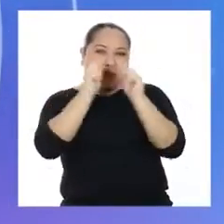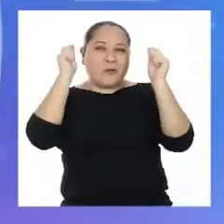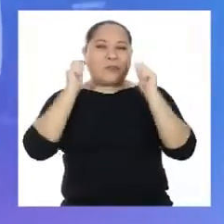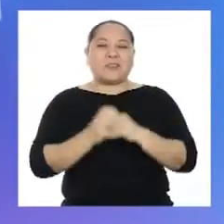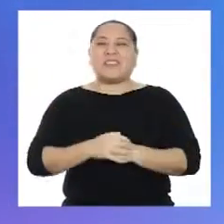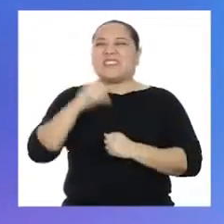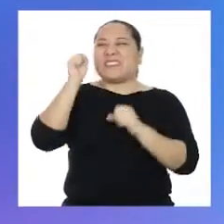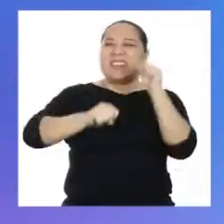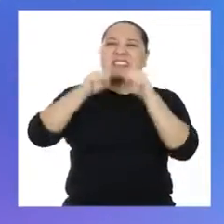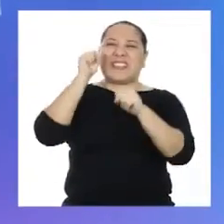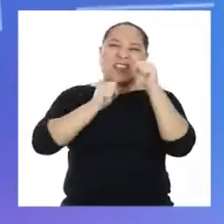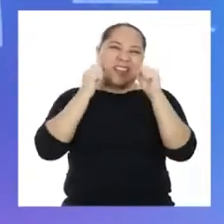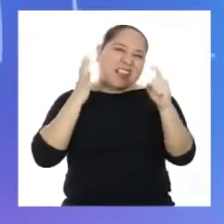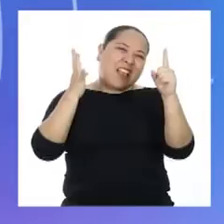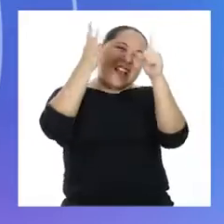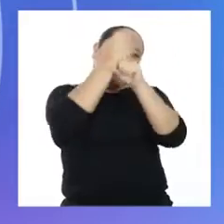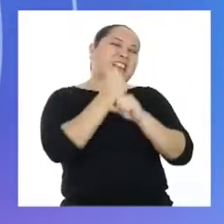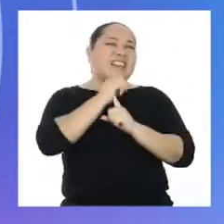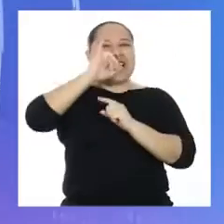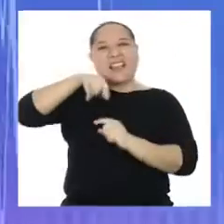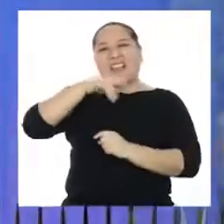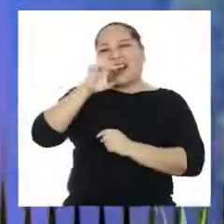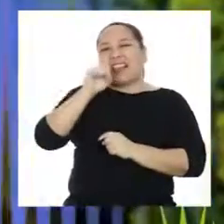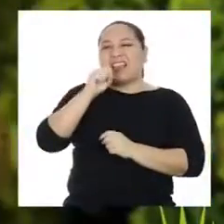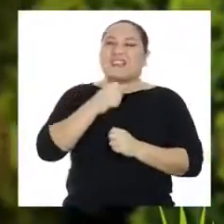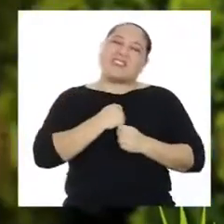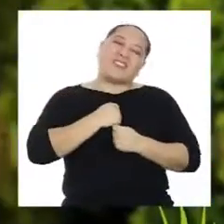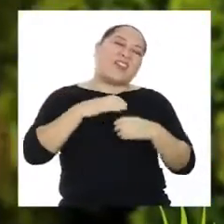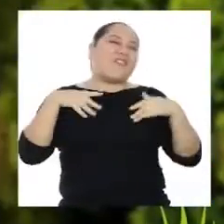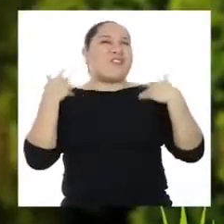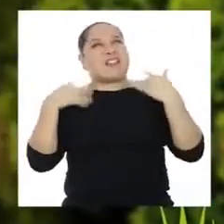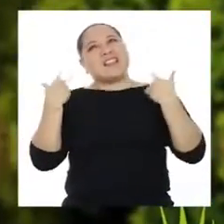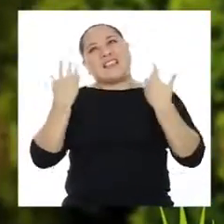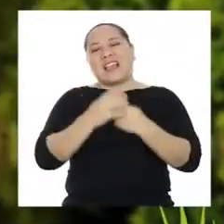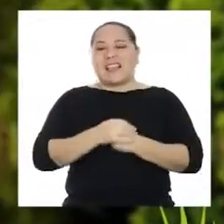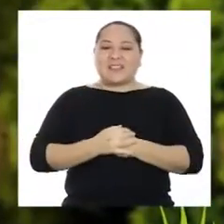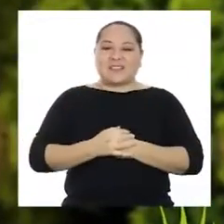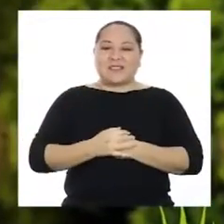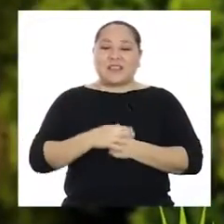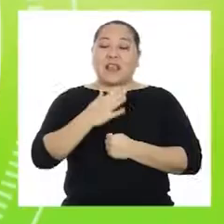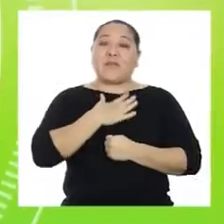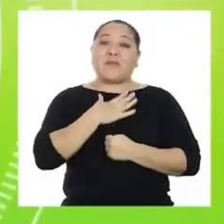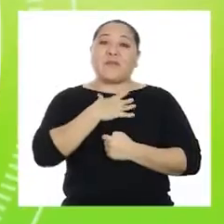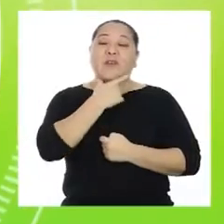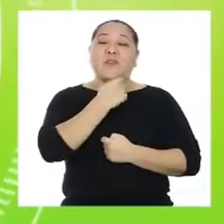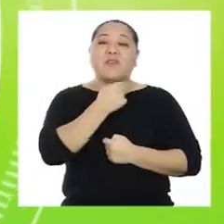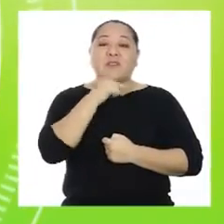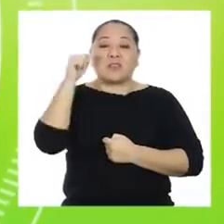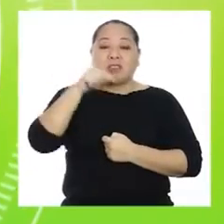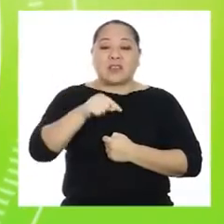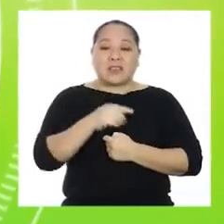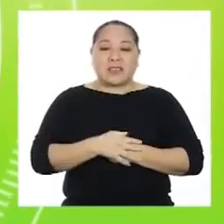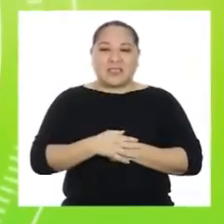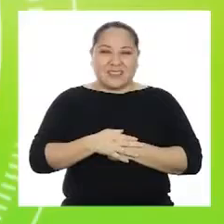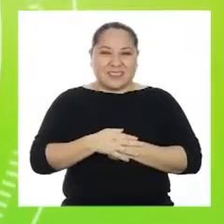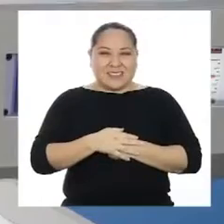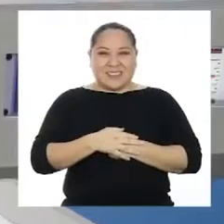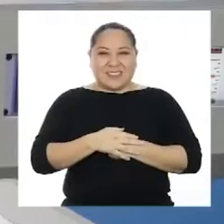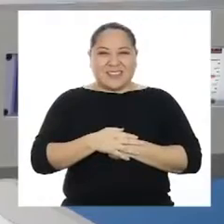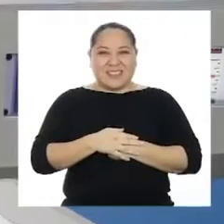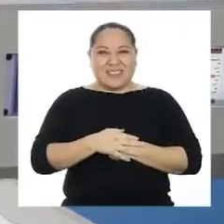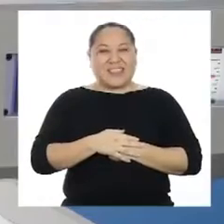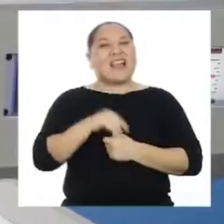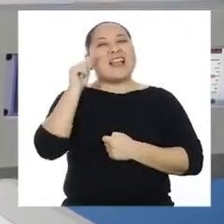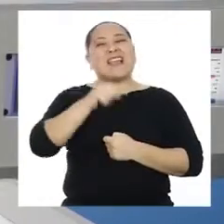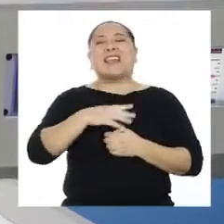puntos! ¡Sí! ¡Lo logramos, Jesús! ¡Qué felicidad! ¡A mí me gustó mucho este propósito!